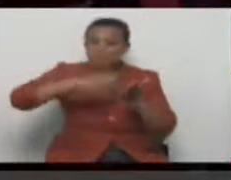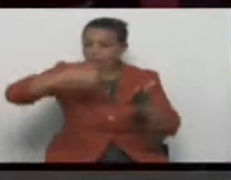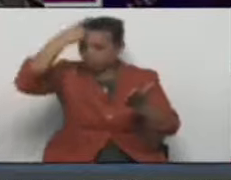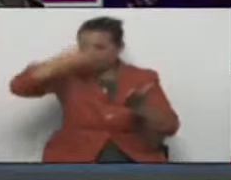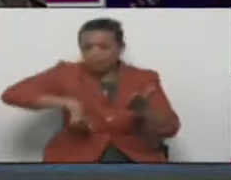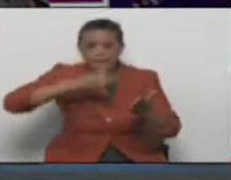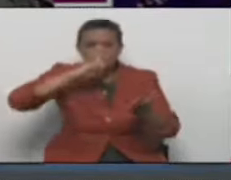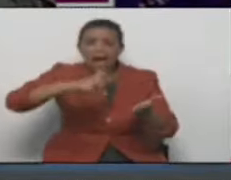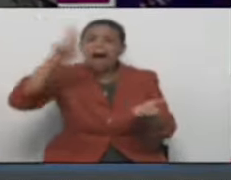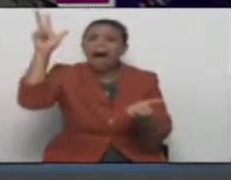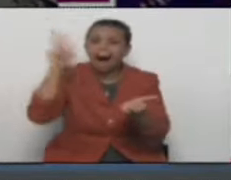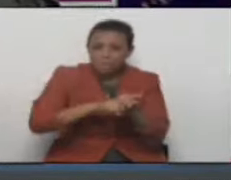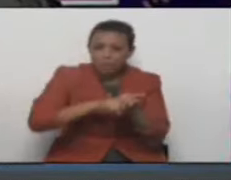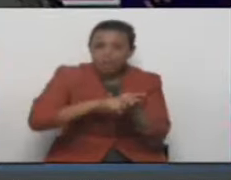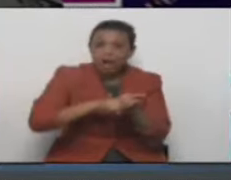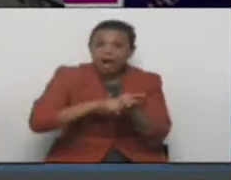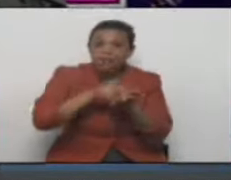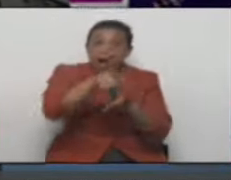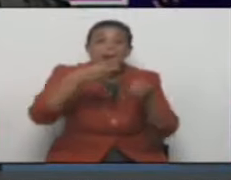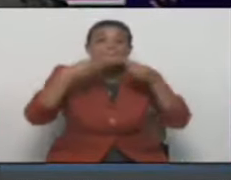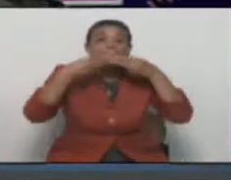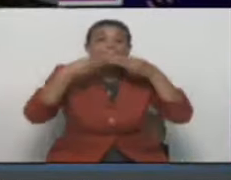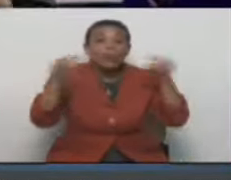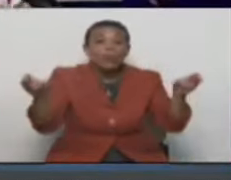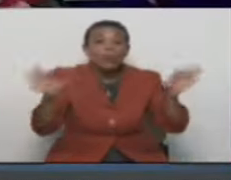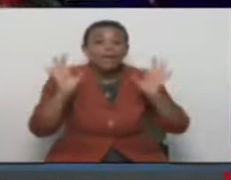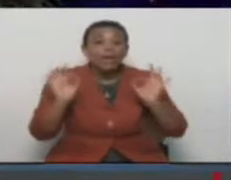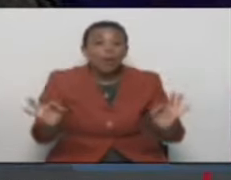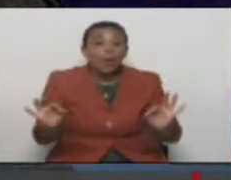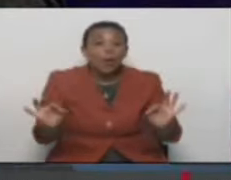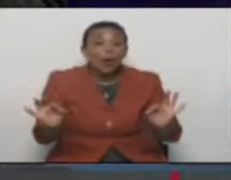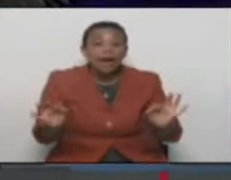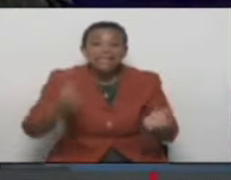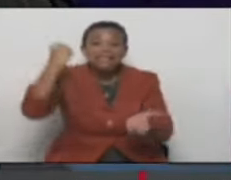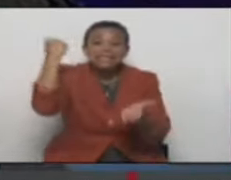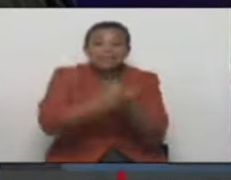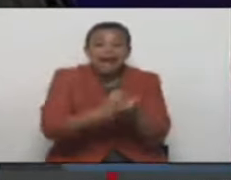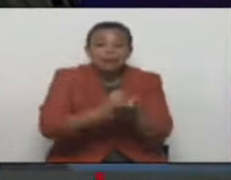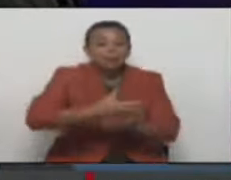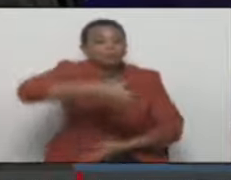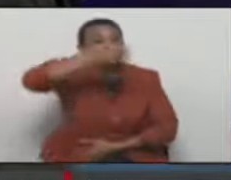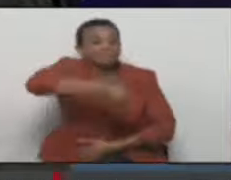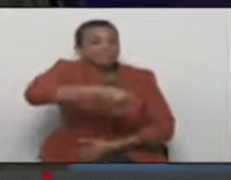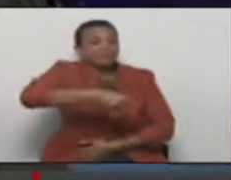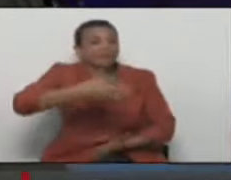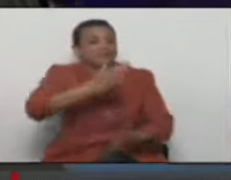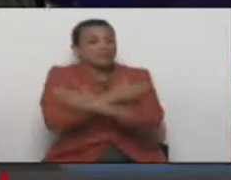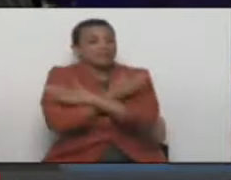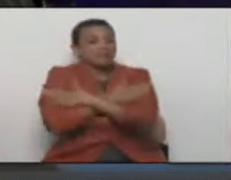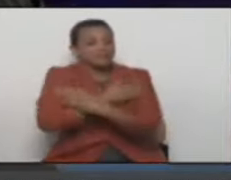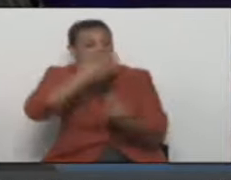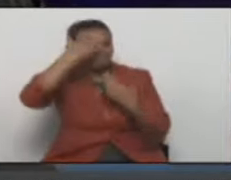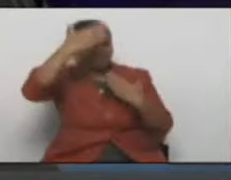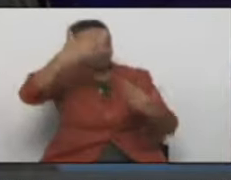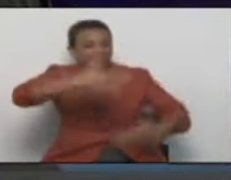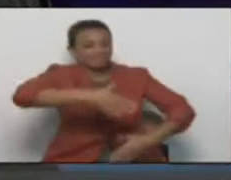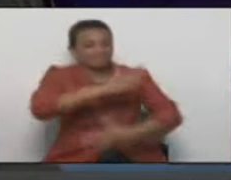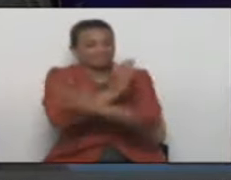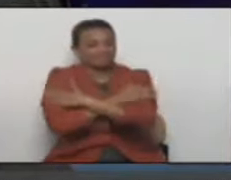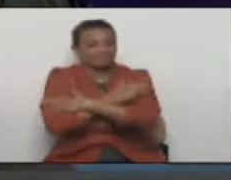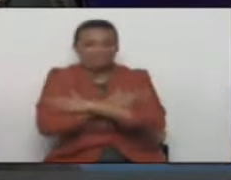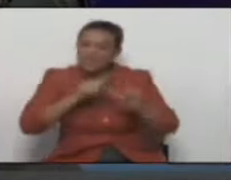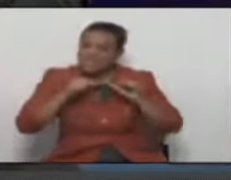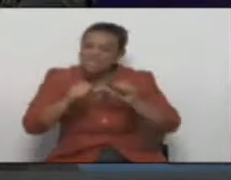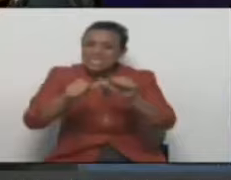firmado, aprobado, publicado y sellado. Bueno, los felicito, de verdad que los felicito. Sigan